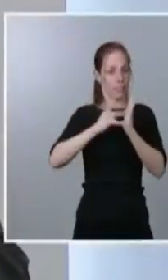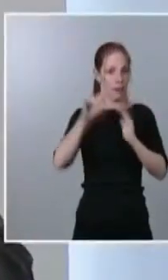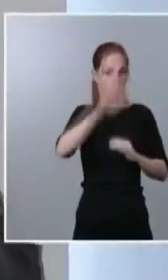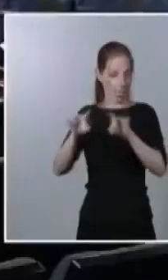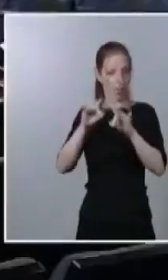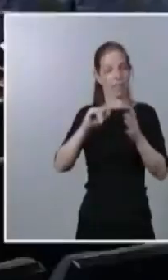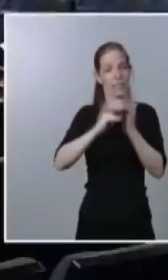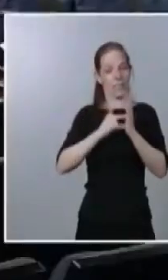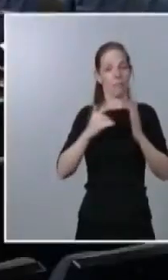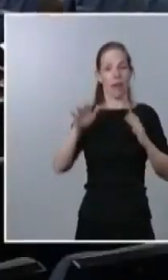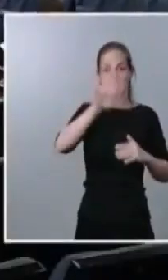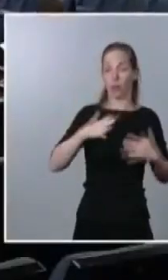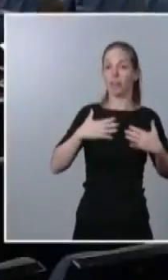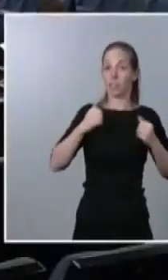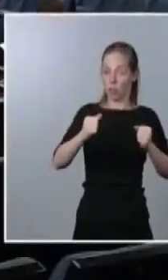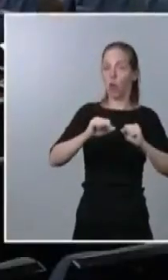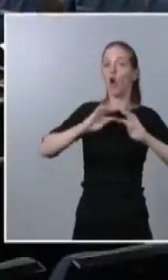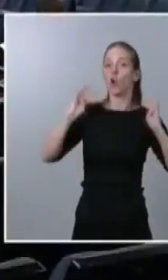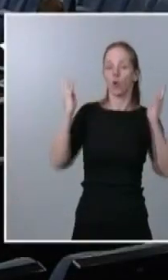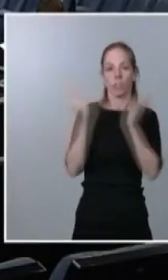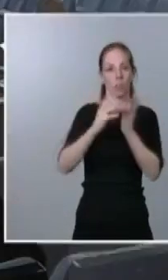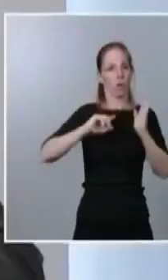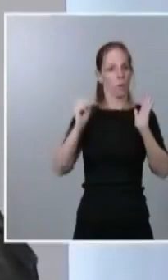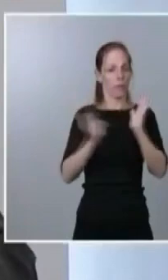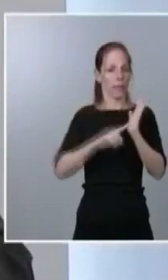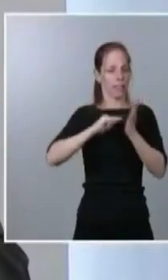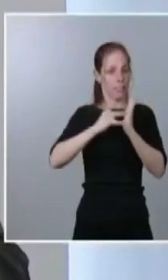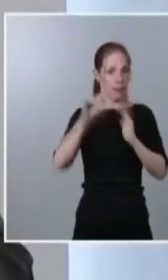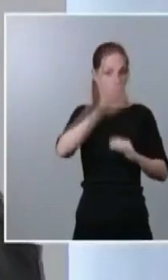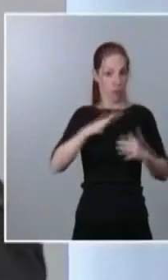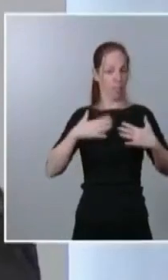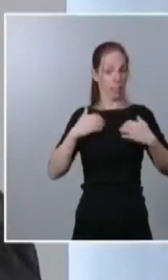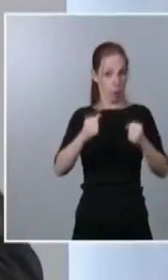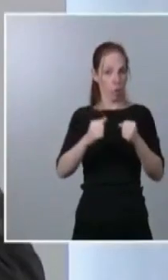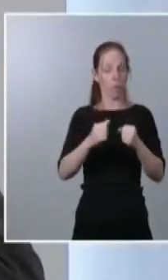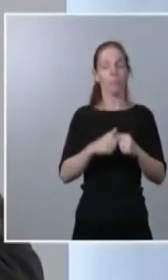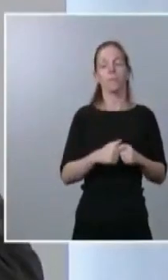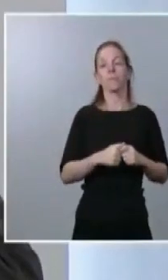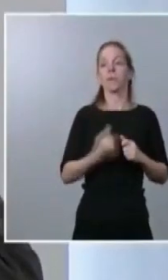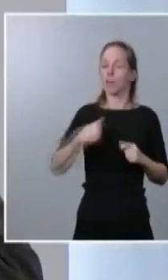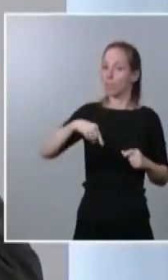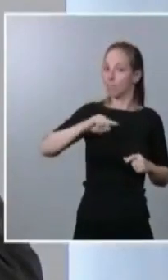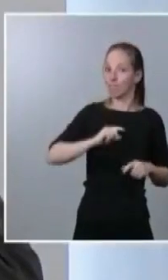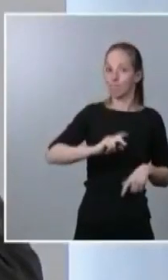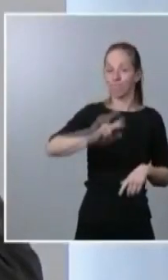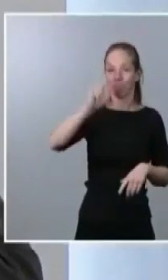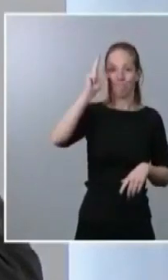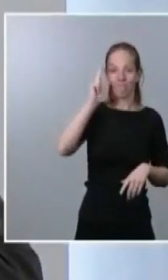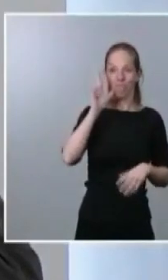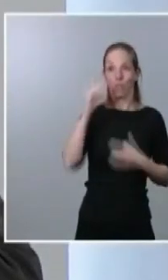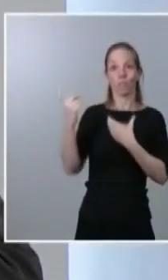reconocimiento a la ciudadanía española en esta pandemia. Hemos tenido el honor de que participase la Comisaria